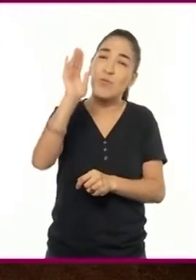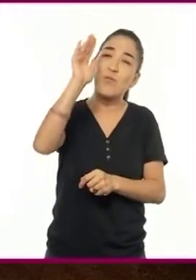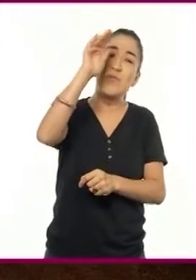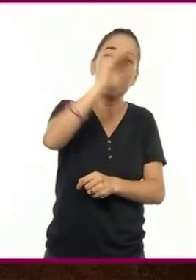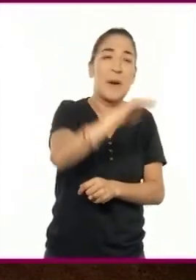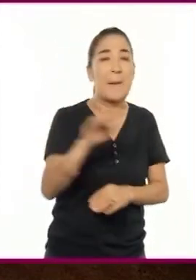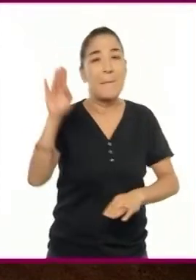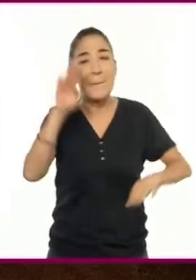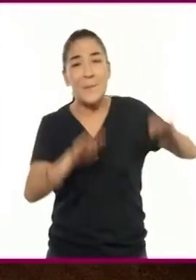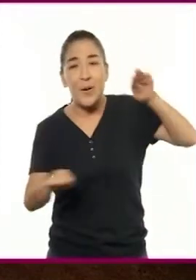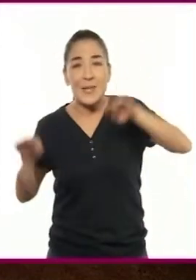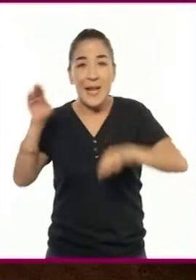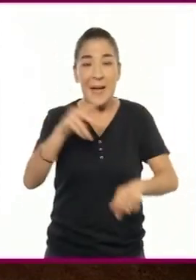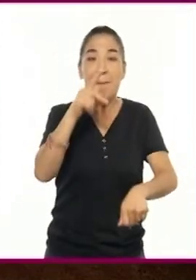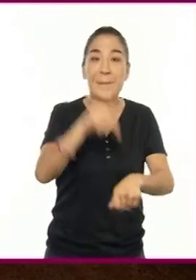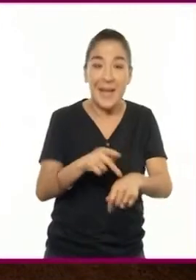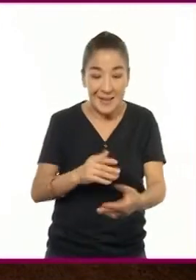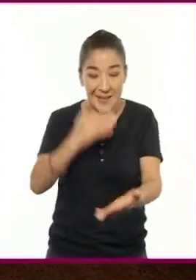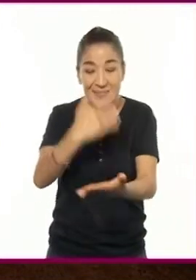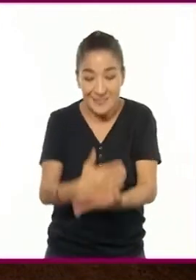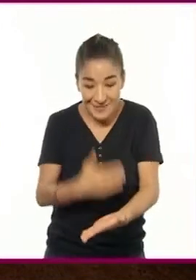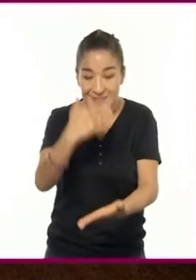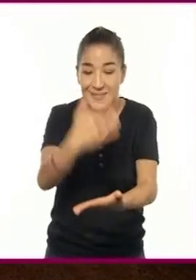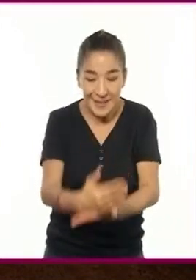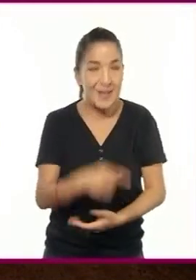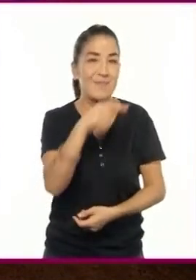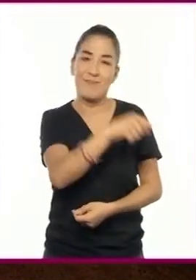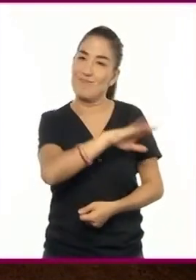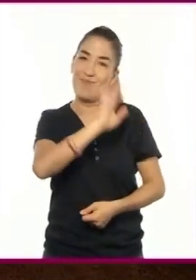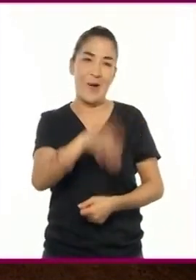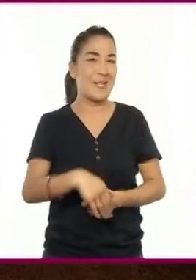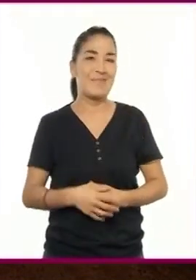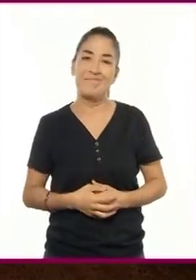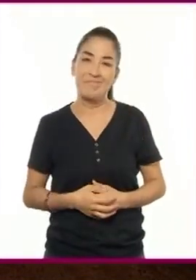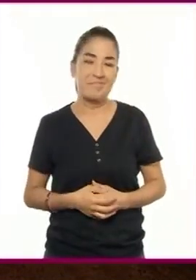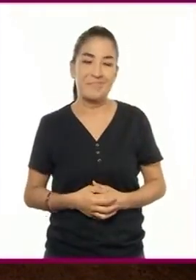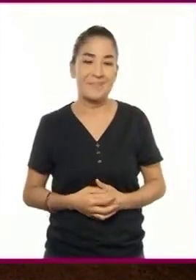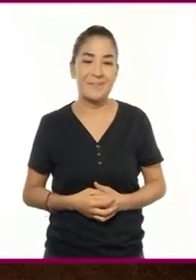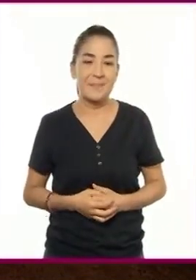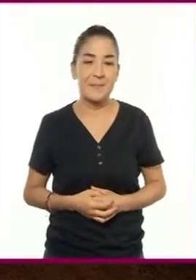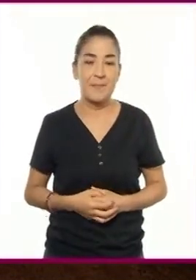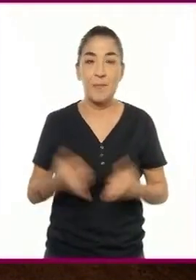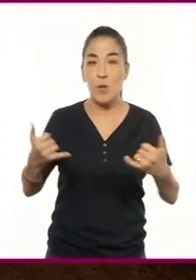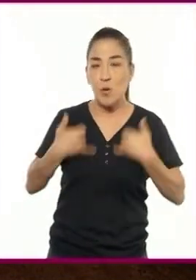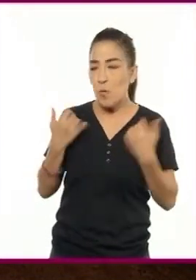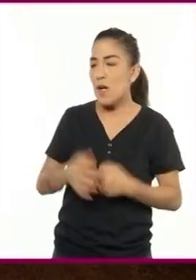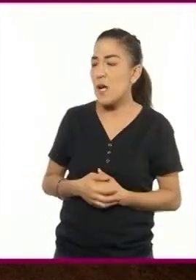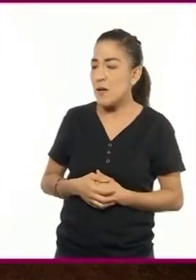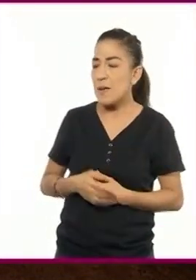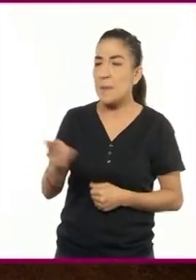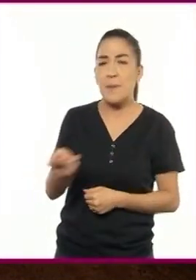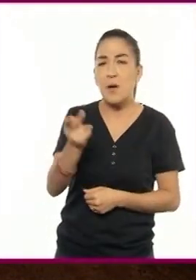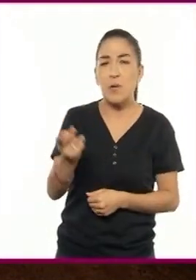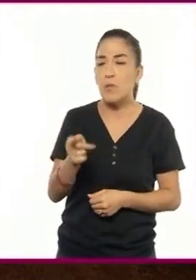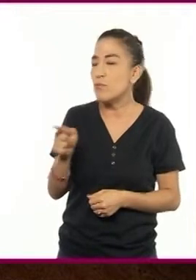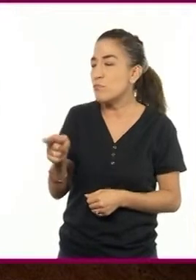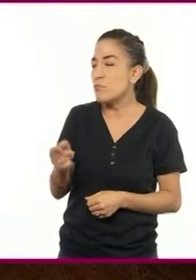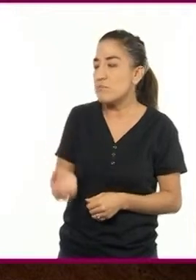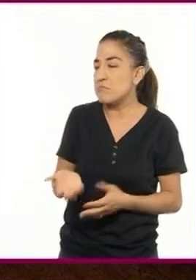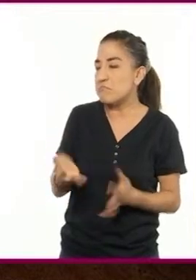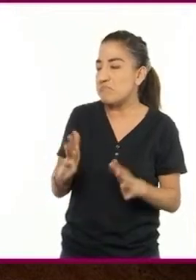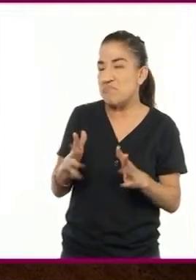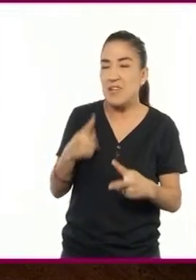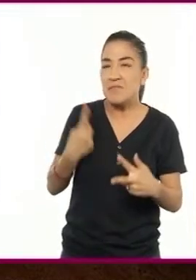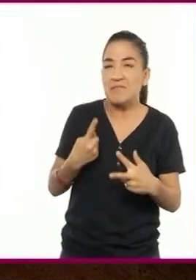piedra por piedra, no morirás. Joven, ¿y cuánto calcula que necesitará?